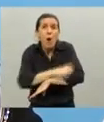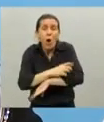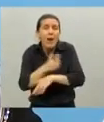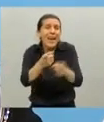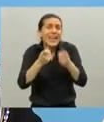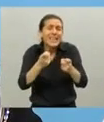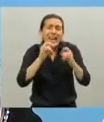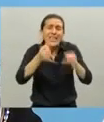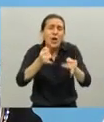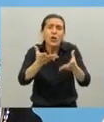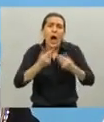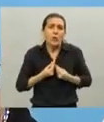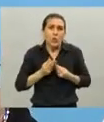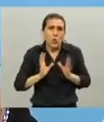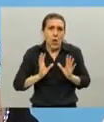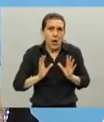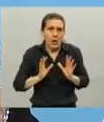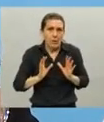nuestro auxilio.